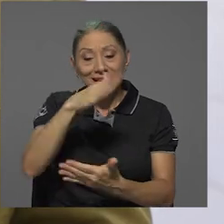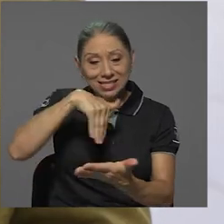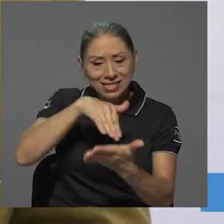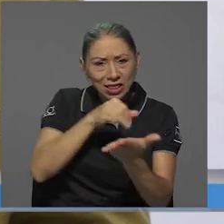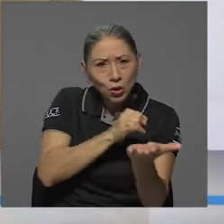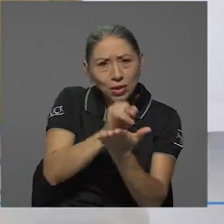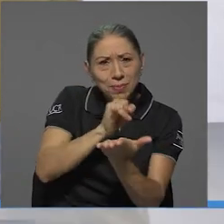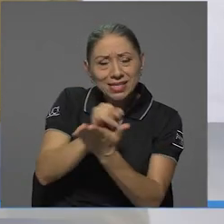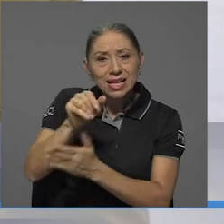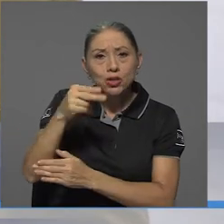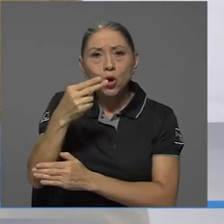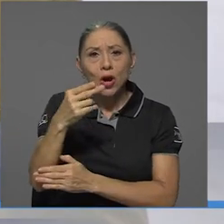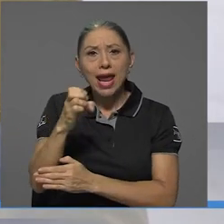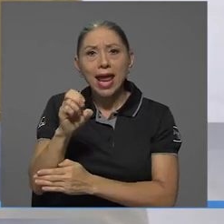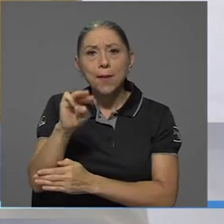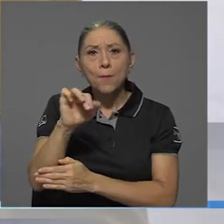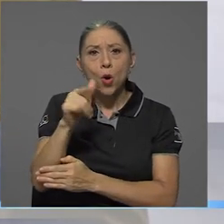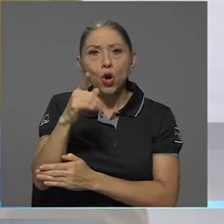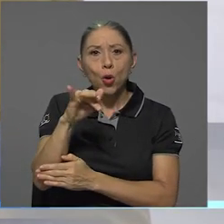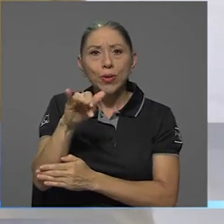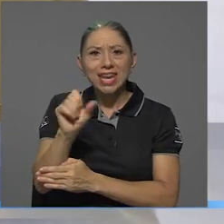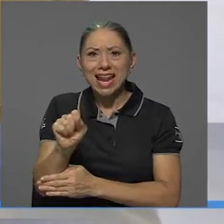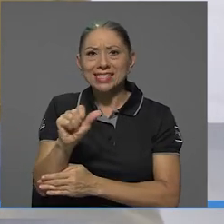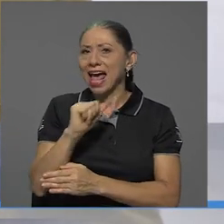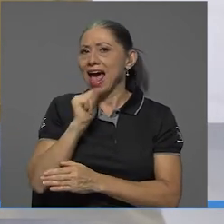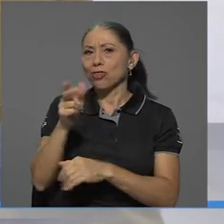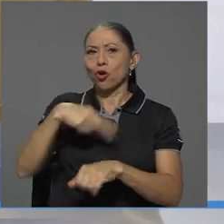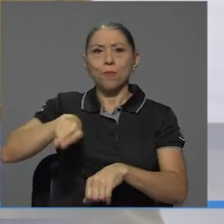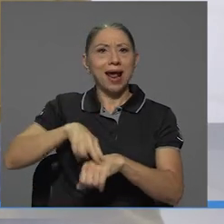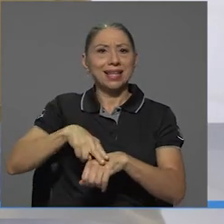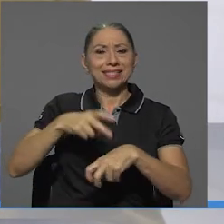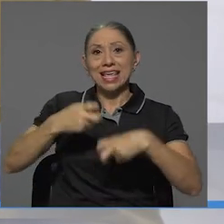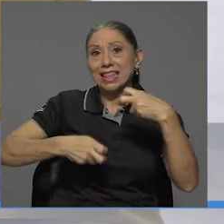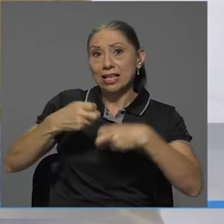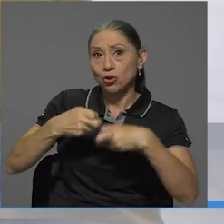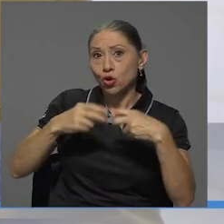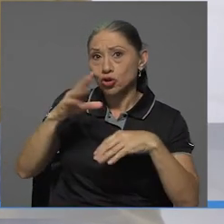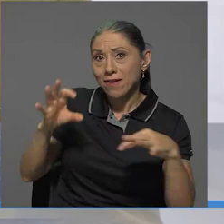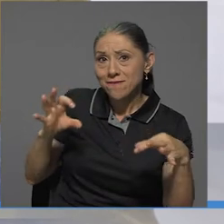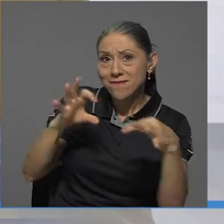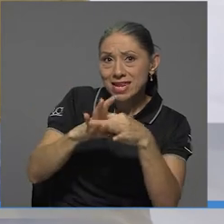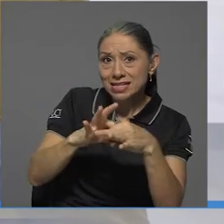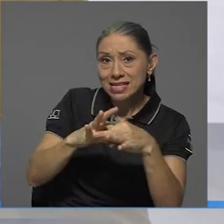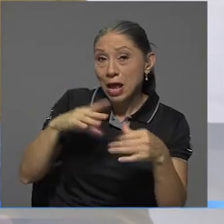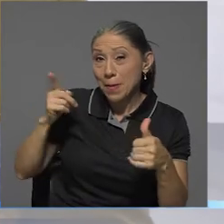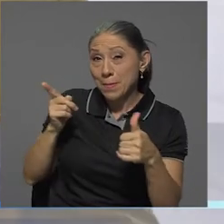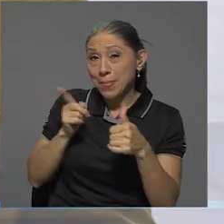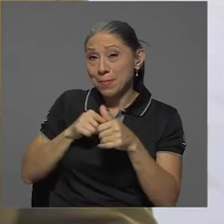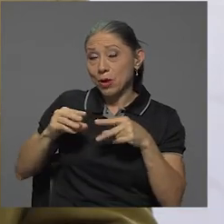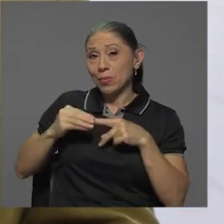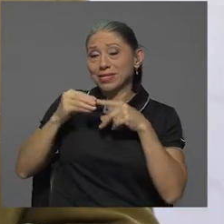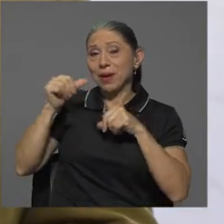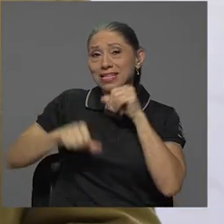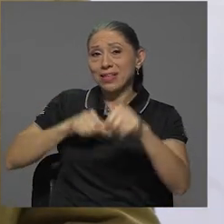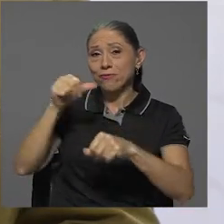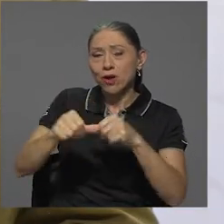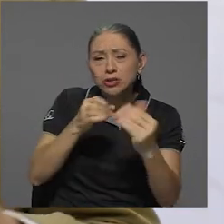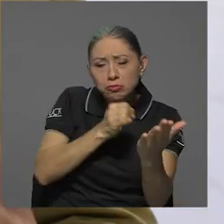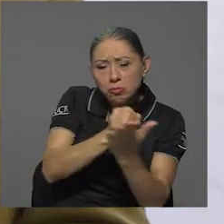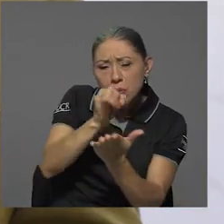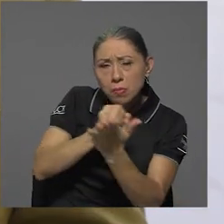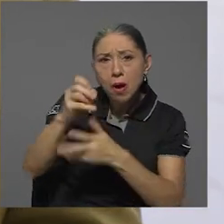Investigación de Hemoglobinas Anormales y Trastornos Afines, que dedica, digamos, sus principales esfuerzos al principio al estudio de